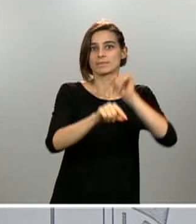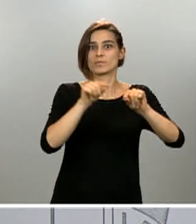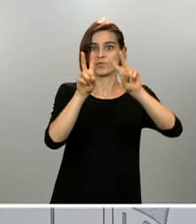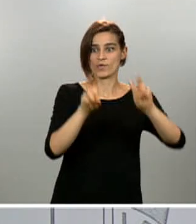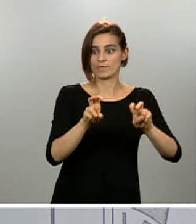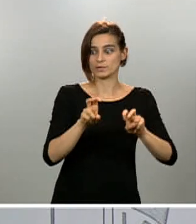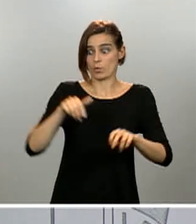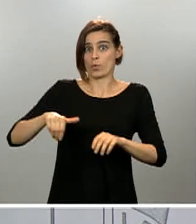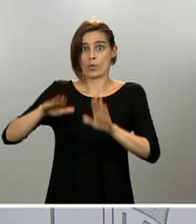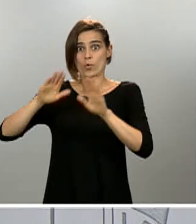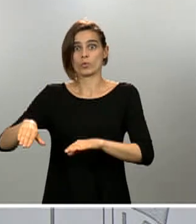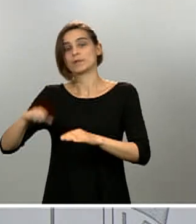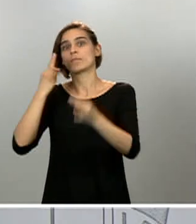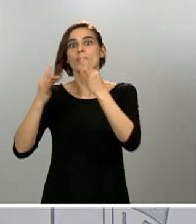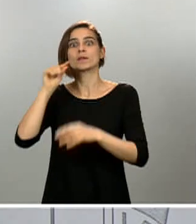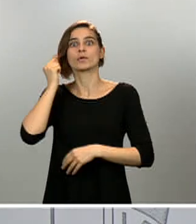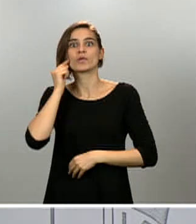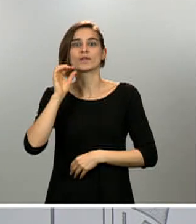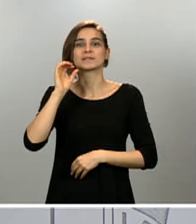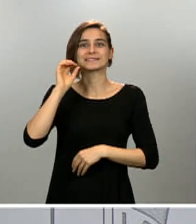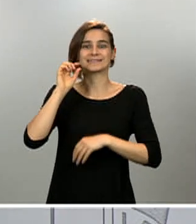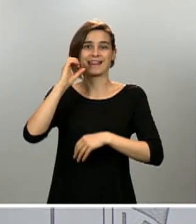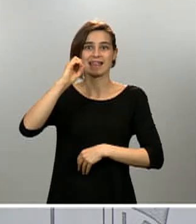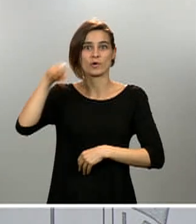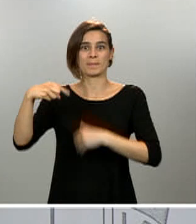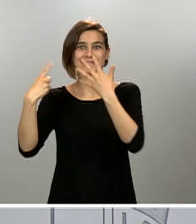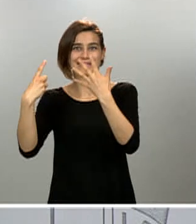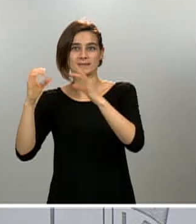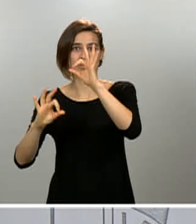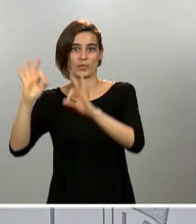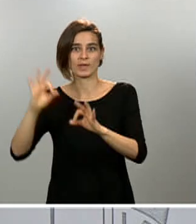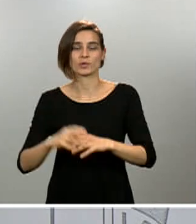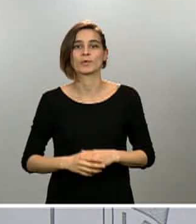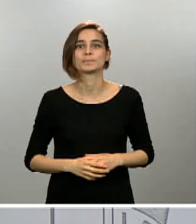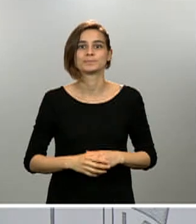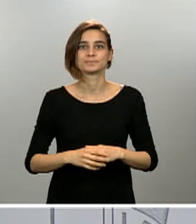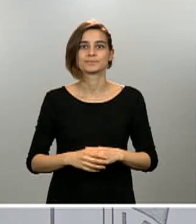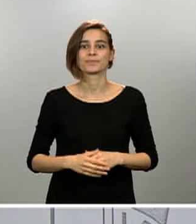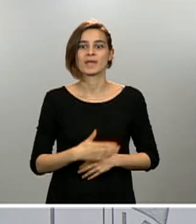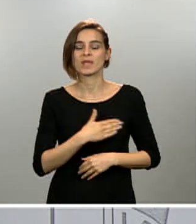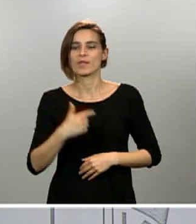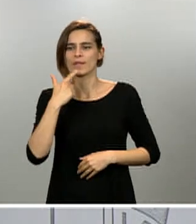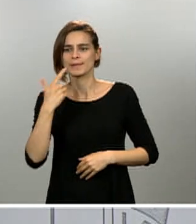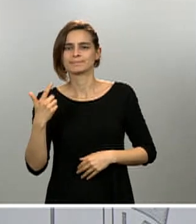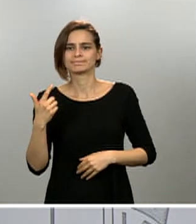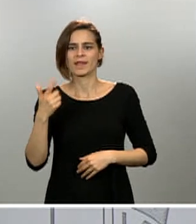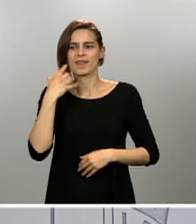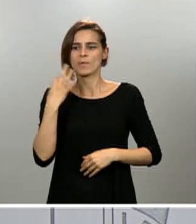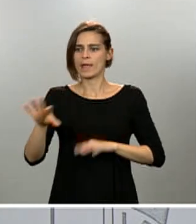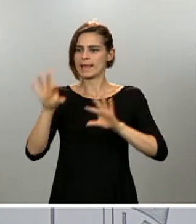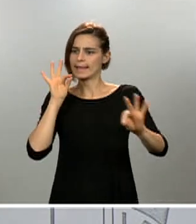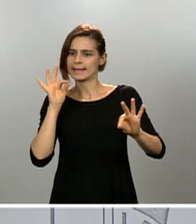conocido. Por lo tanto, no haríamos bien en confrontar salud con política o salud con economía. Y, en cambio,